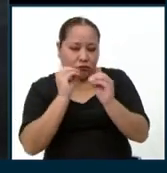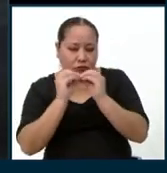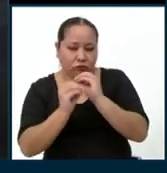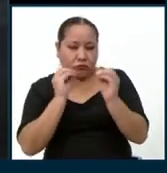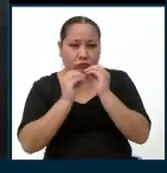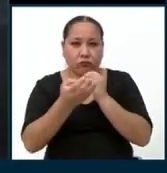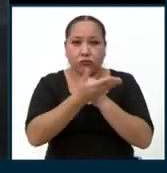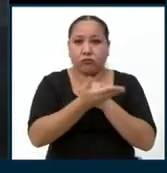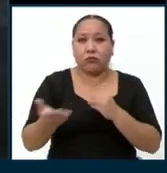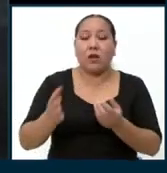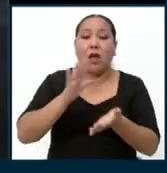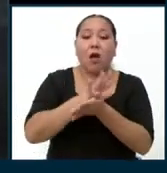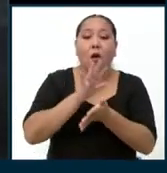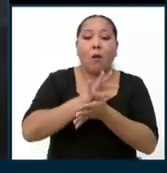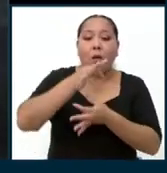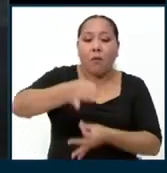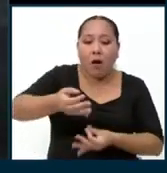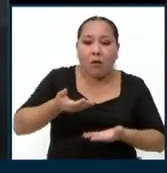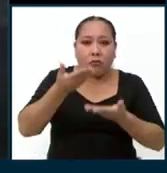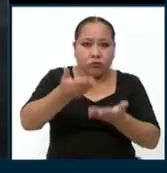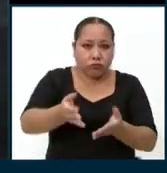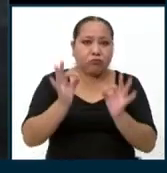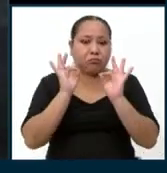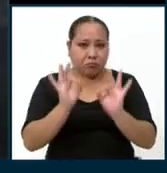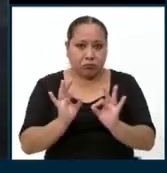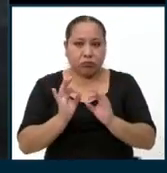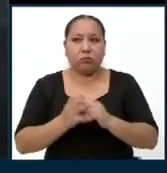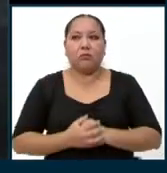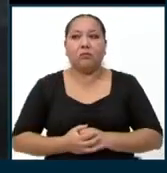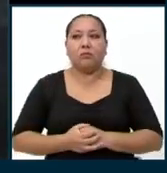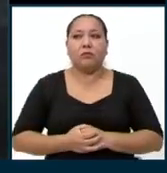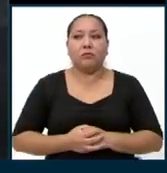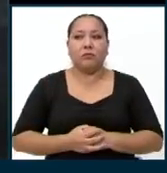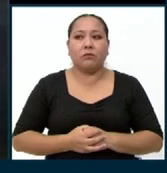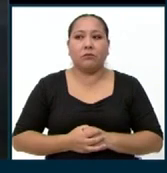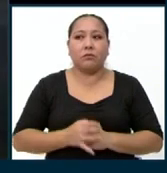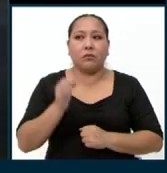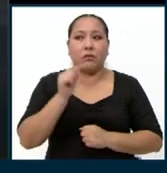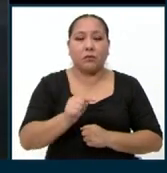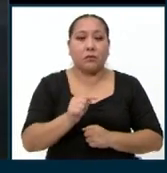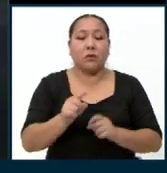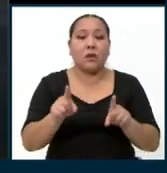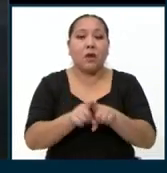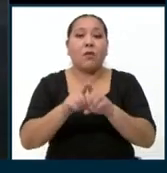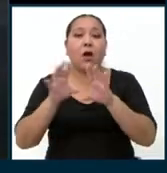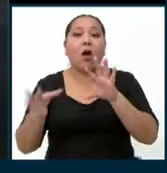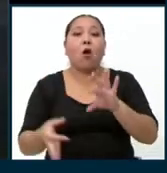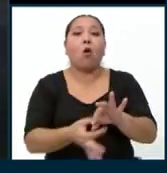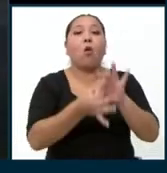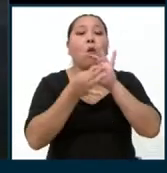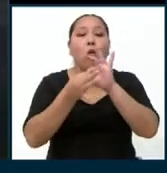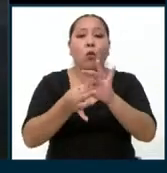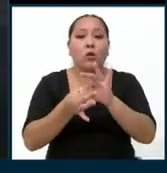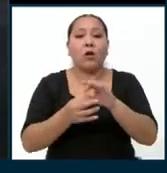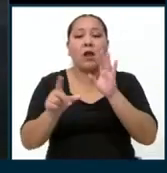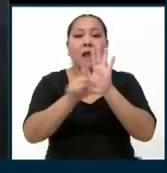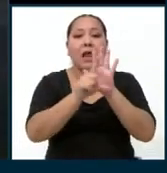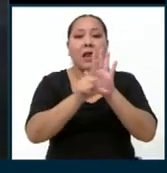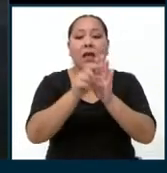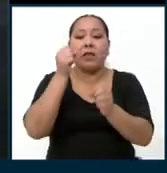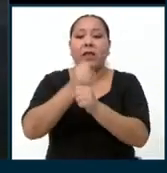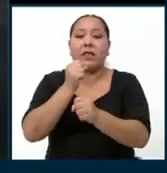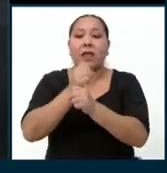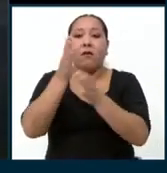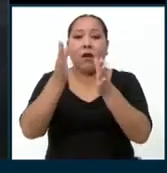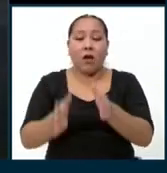expedientes digitalizados. Ahí, aunado a ello, la ley de la carrera del trabajador judicial,